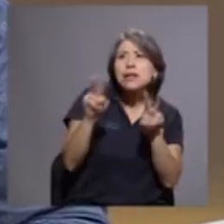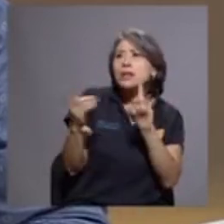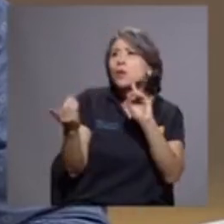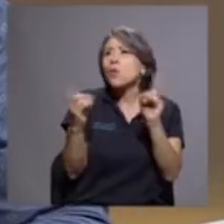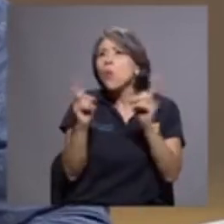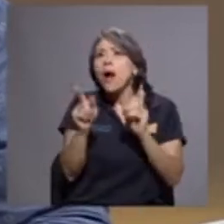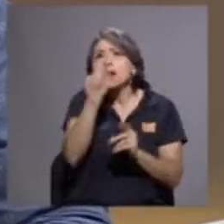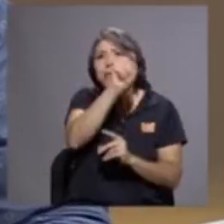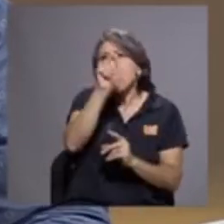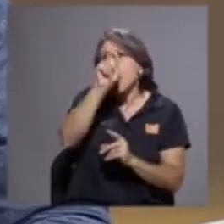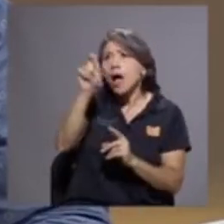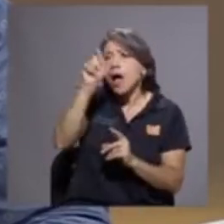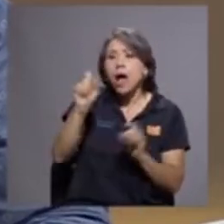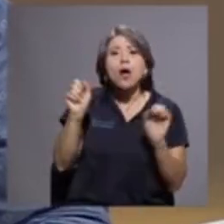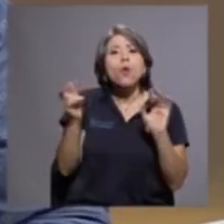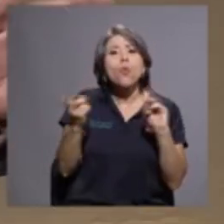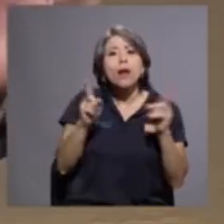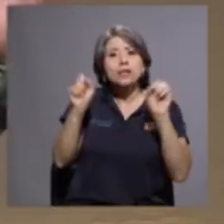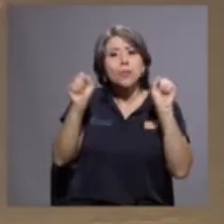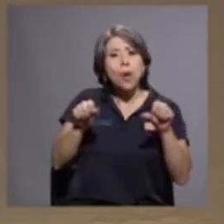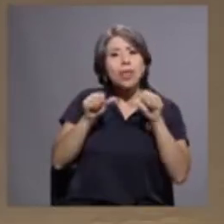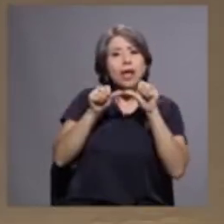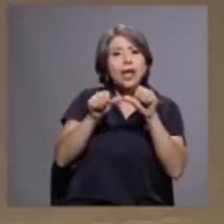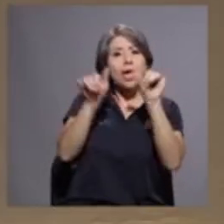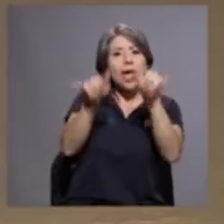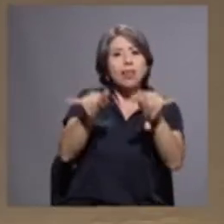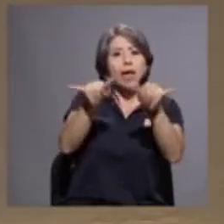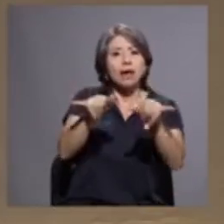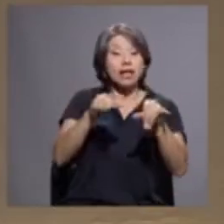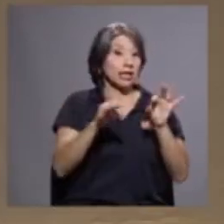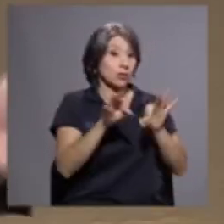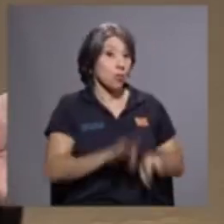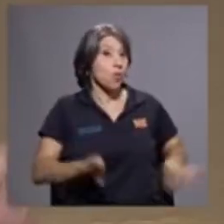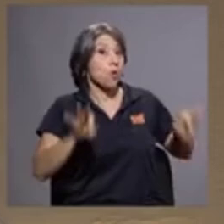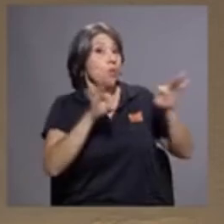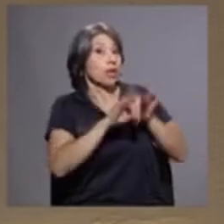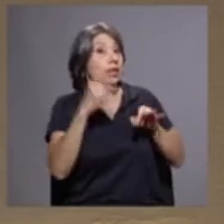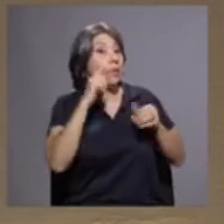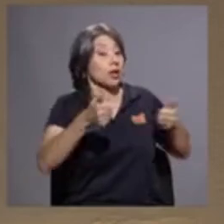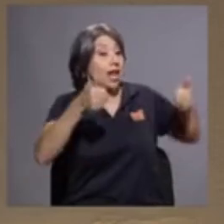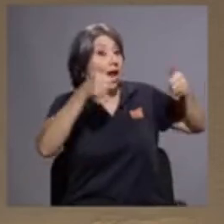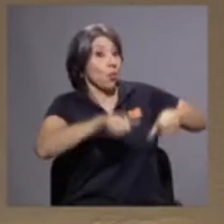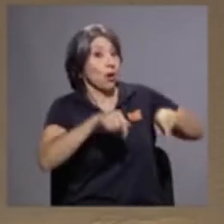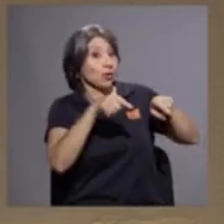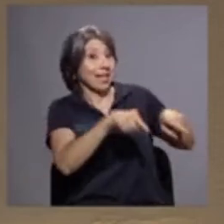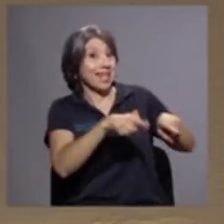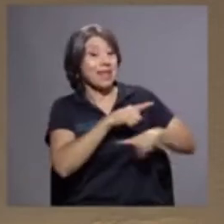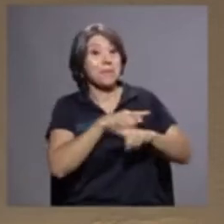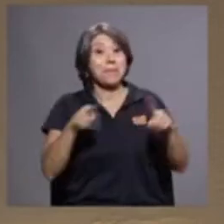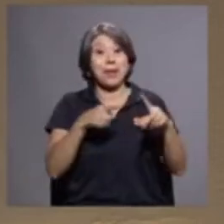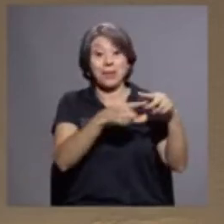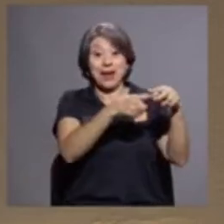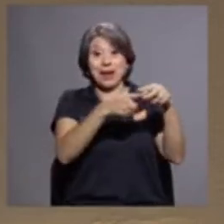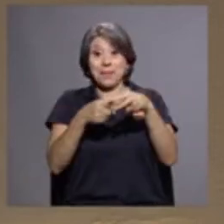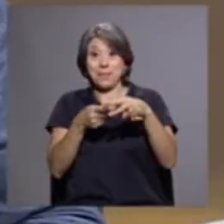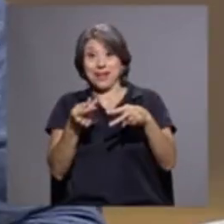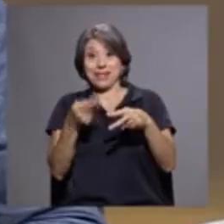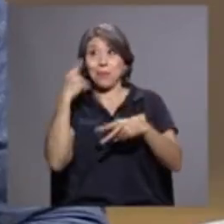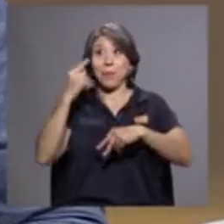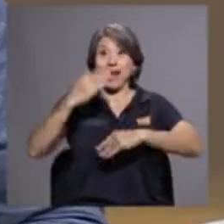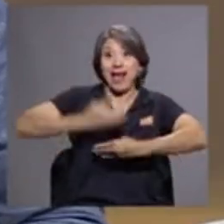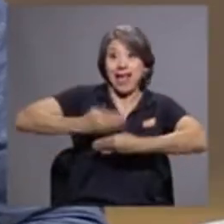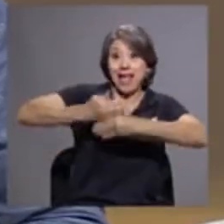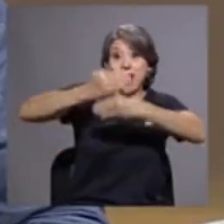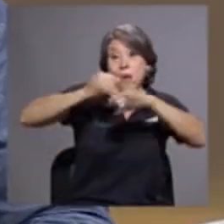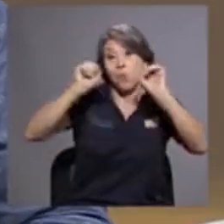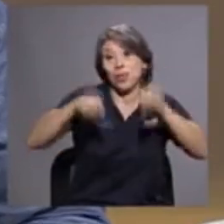puedan quedar. Es muy importante porque el acuerdo puede estar ahí, pero el fideicomiso podría decir otra cosa, ¿verdad? Por supuesto, entonces, qué bueno